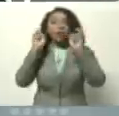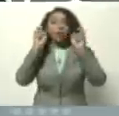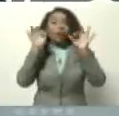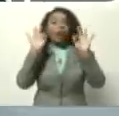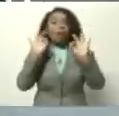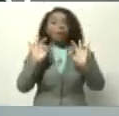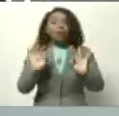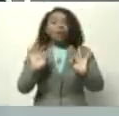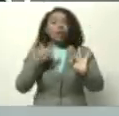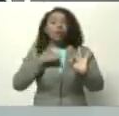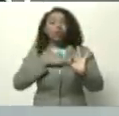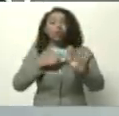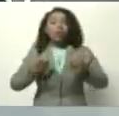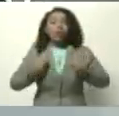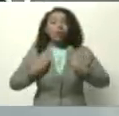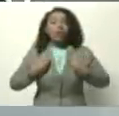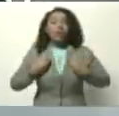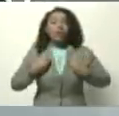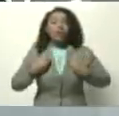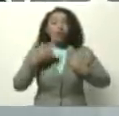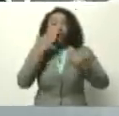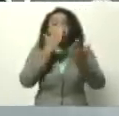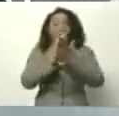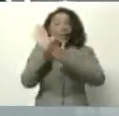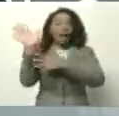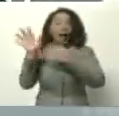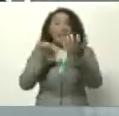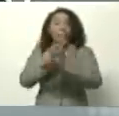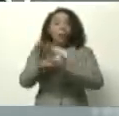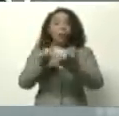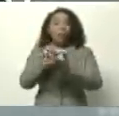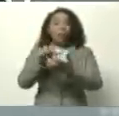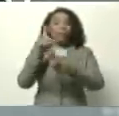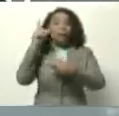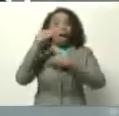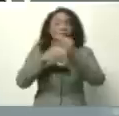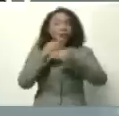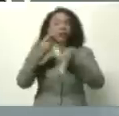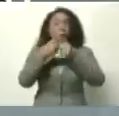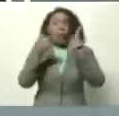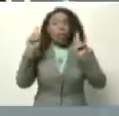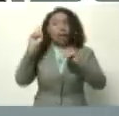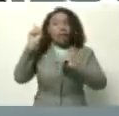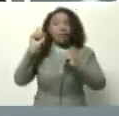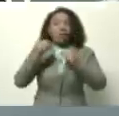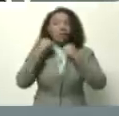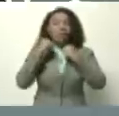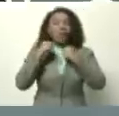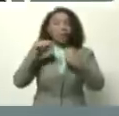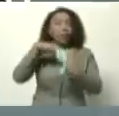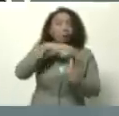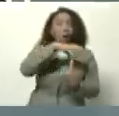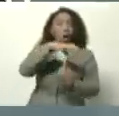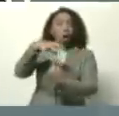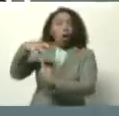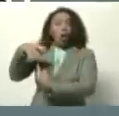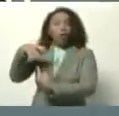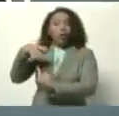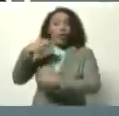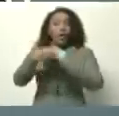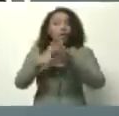que estamos viviendo frente al coletazo en el recorrido que está llevando este potencial ciclón, adoptó medidas